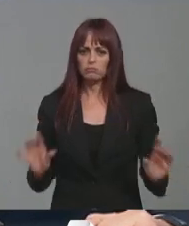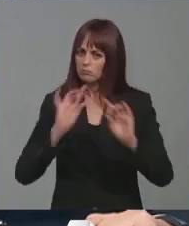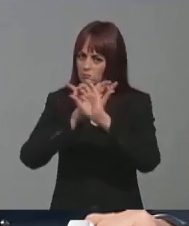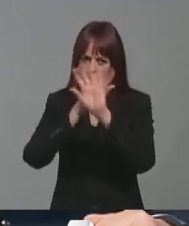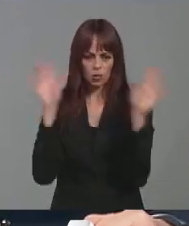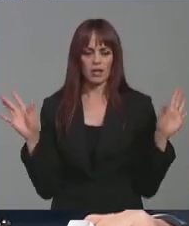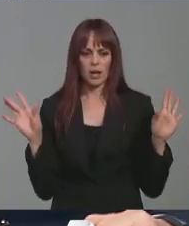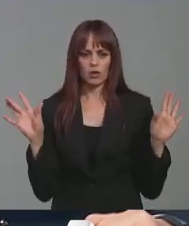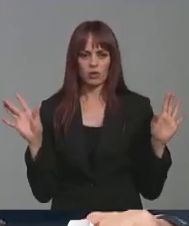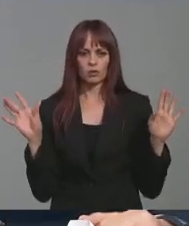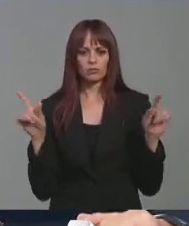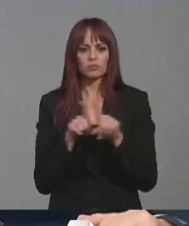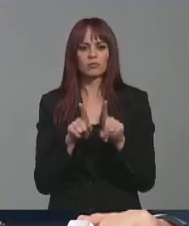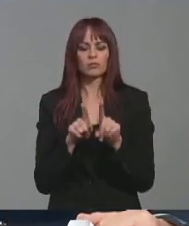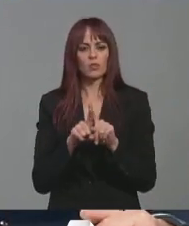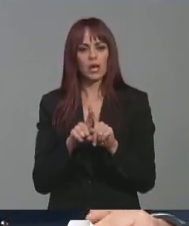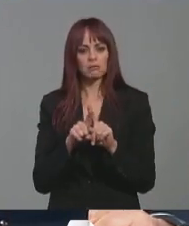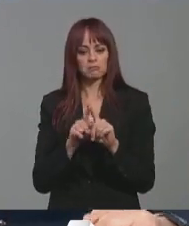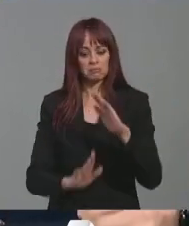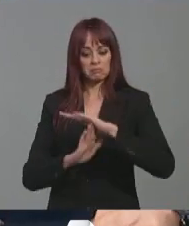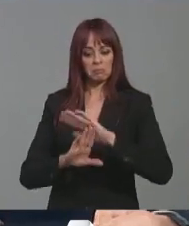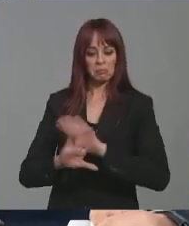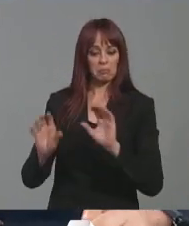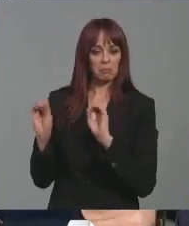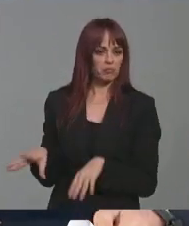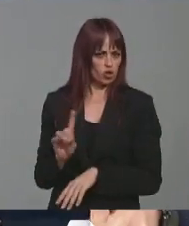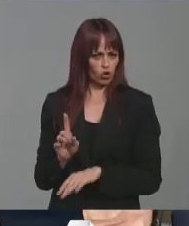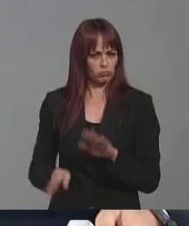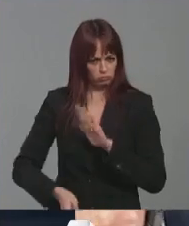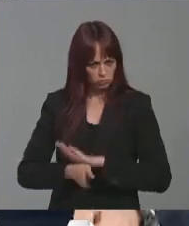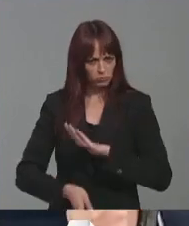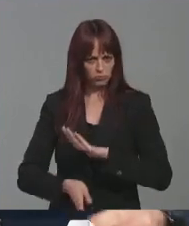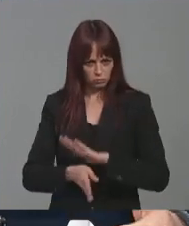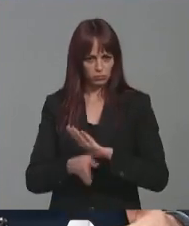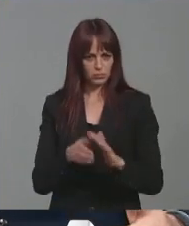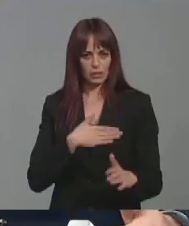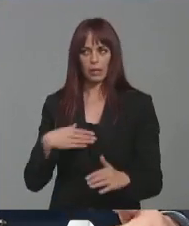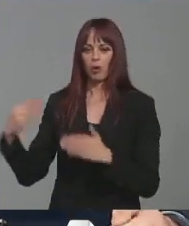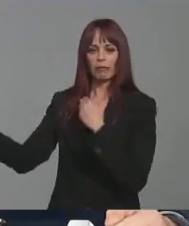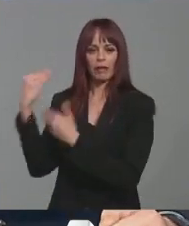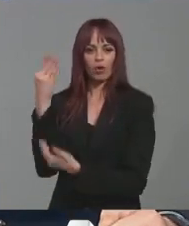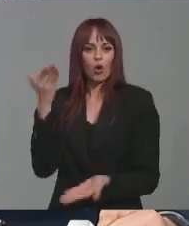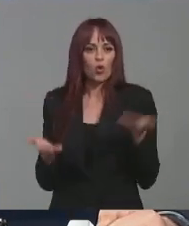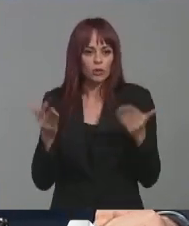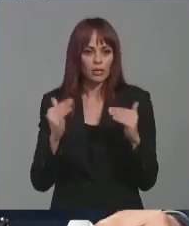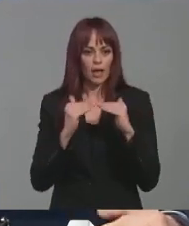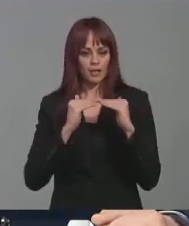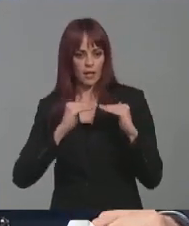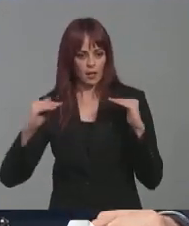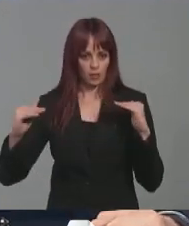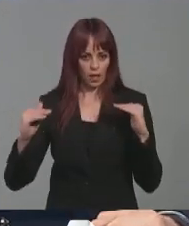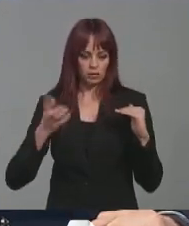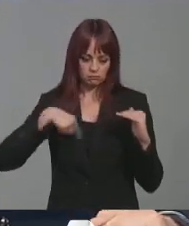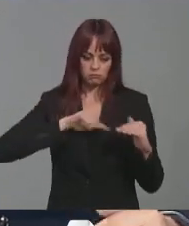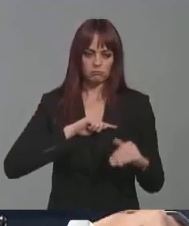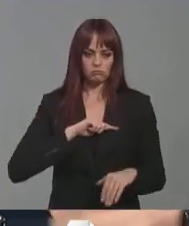claro, no vamos a cejar en nuestro empeño y lo que vamos a insistir es que se haga una financiación justa y equilibrada, esa es la clave y nosotros tenemos